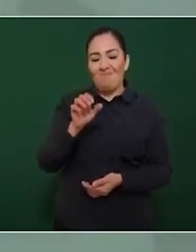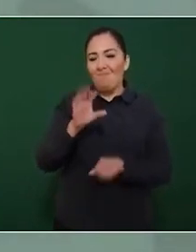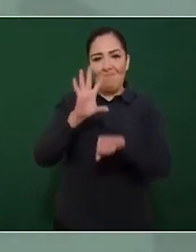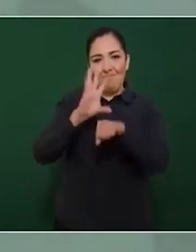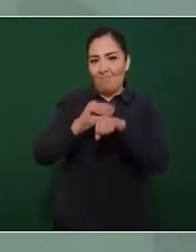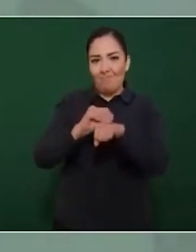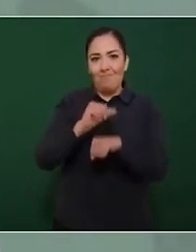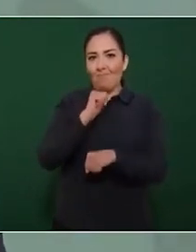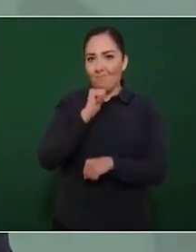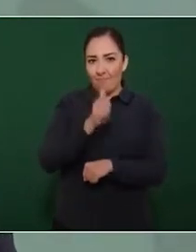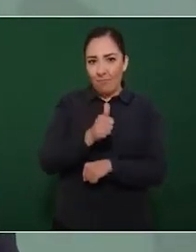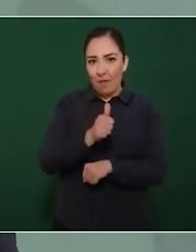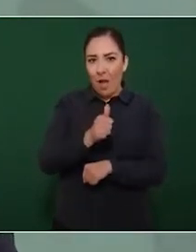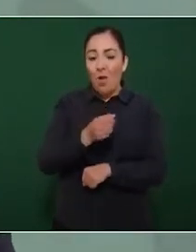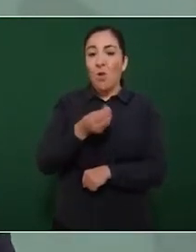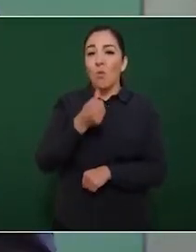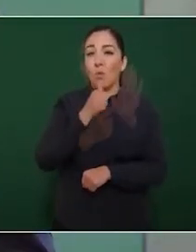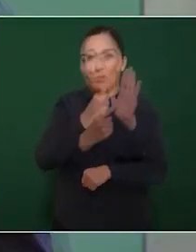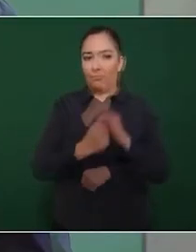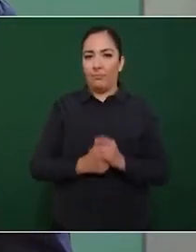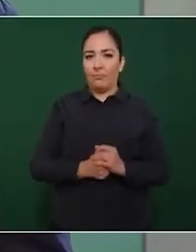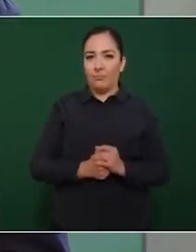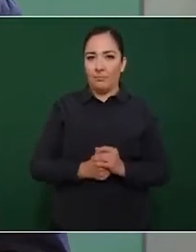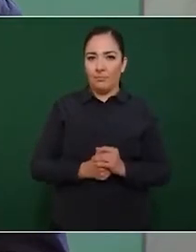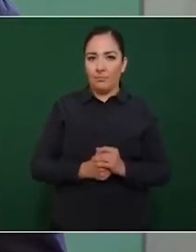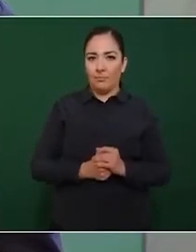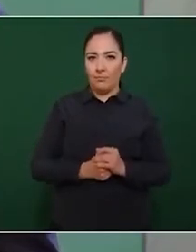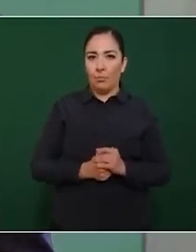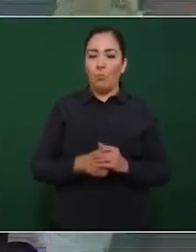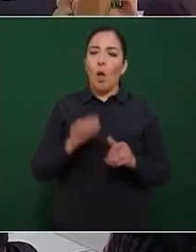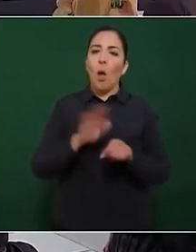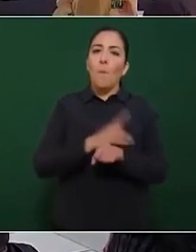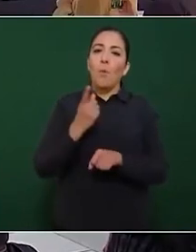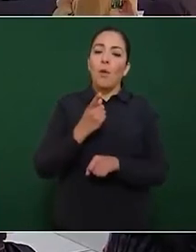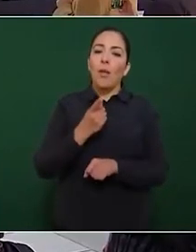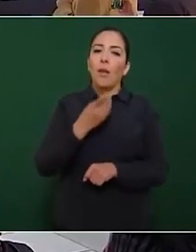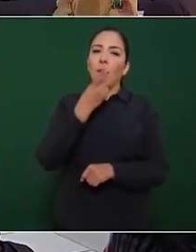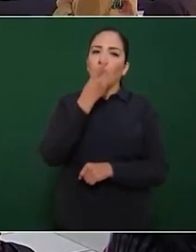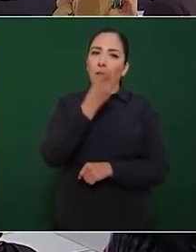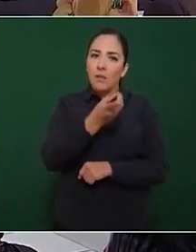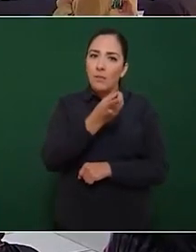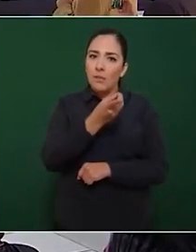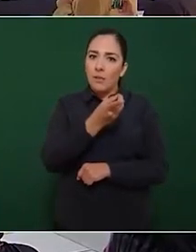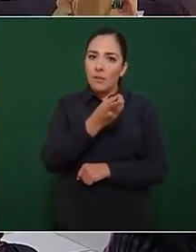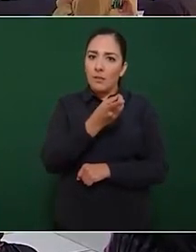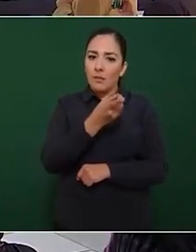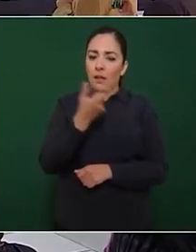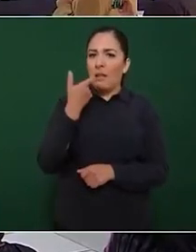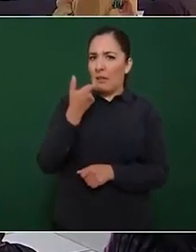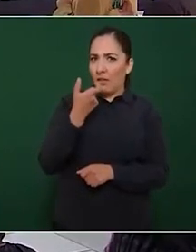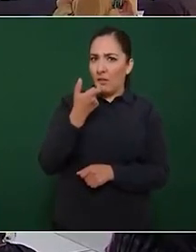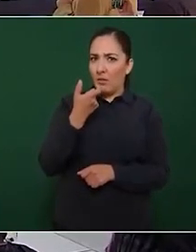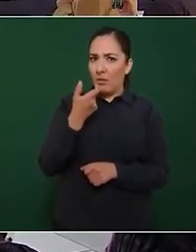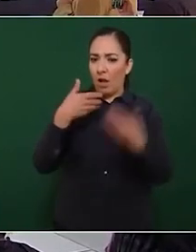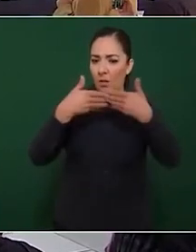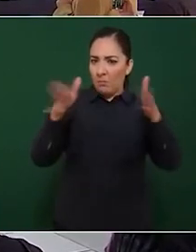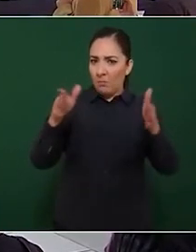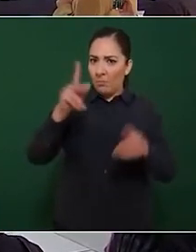dar a conocer estas pruebas porque sostienen que no es dinero público